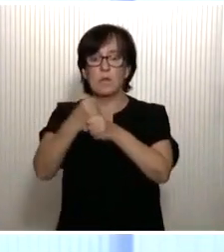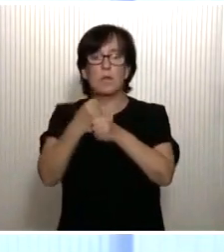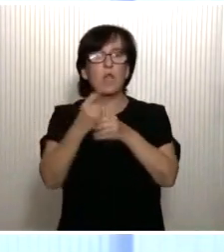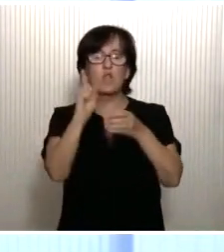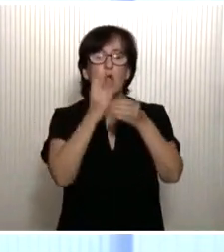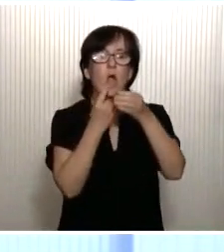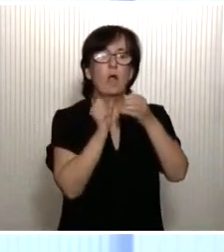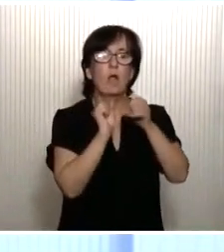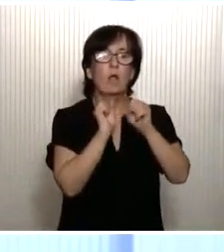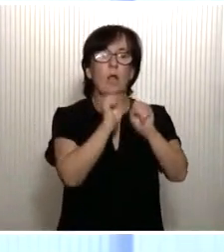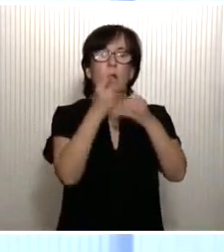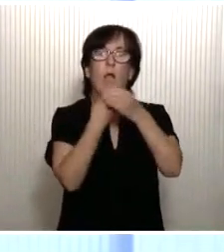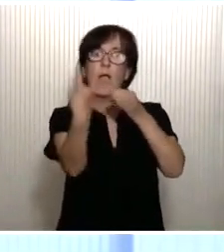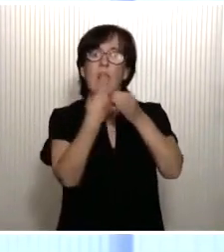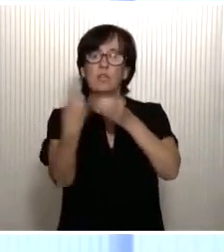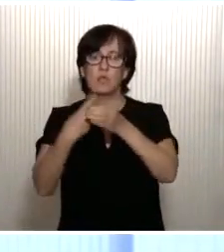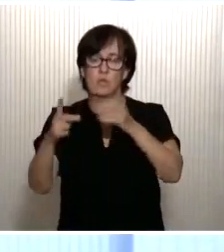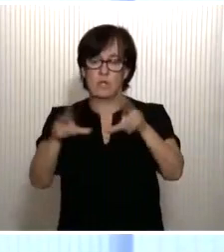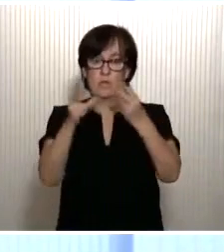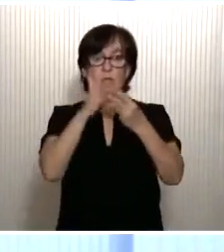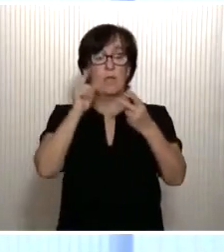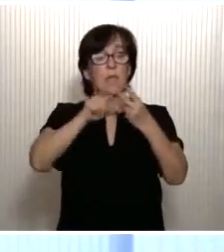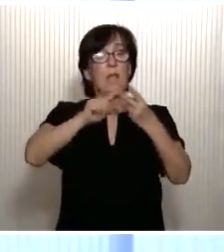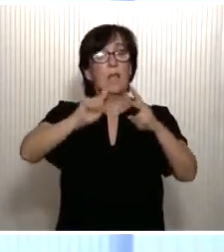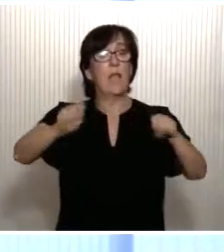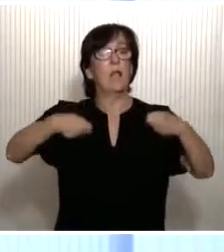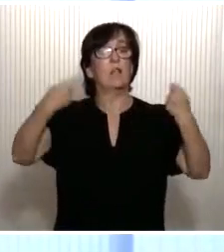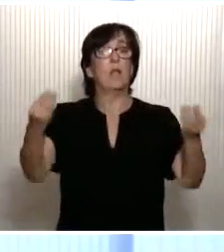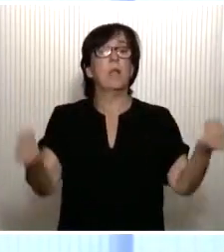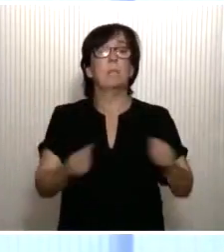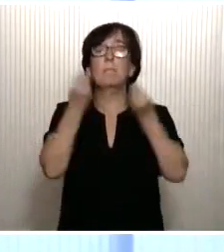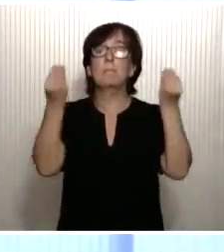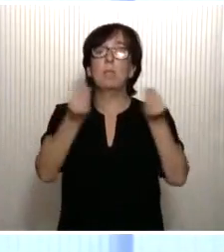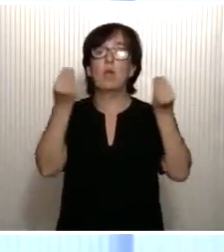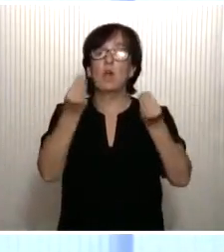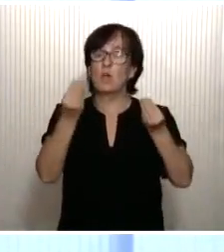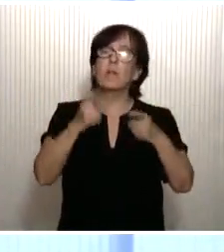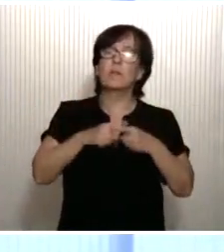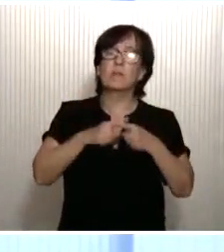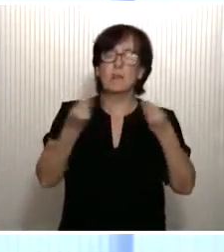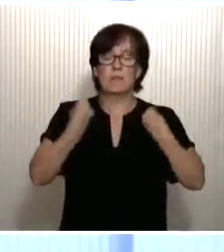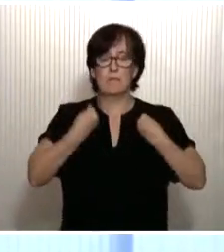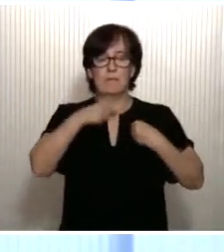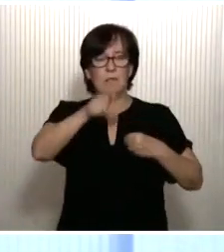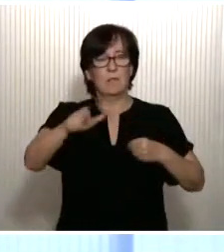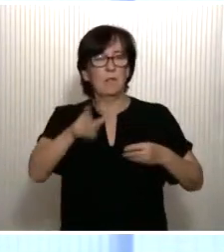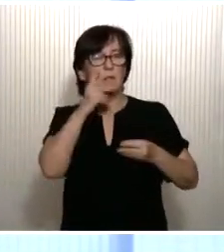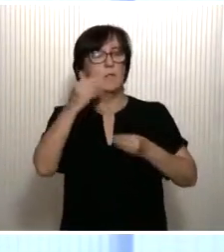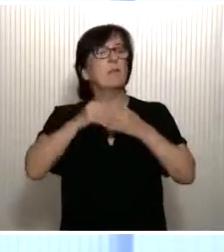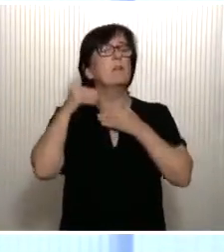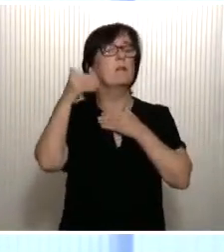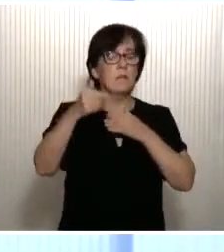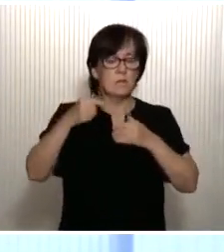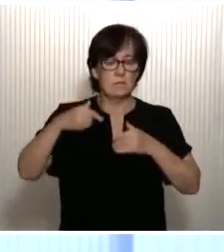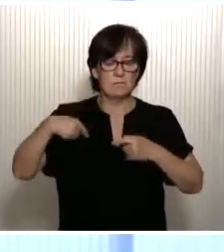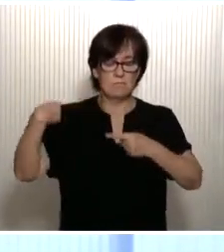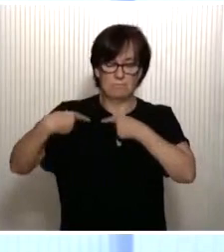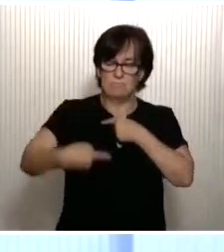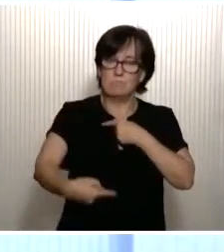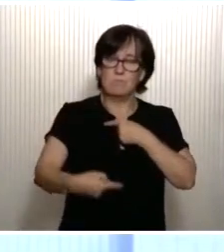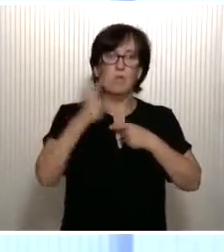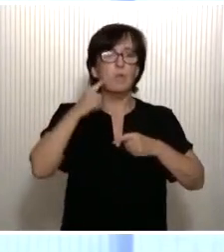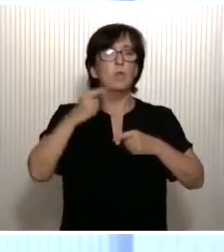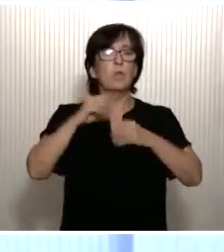socialmente. En segundo lugar, una transición ecológica que mejore las condiciones de vida, que elegue a las generaciones futuras un planeta sostenible